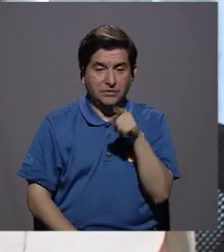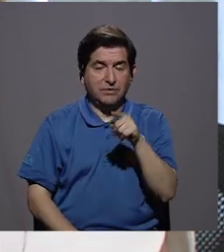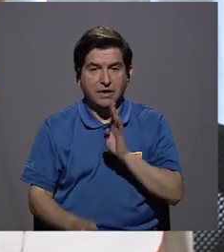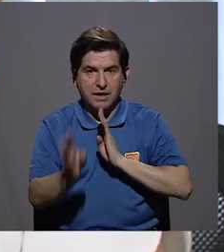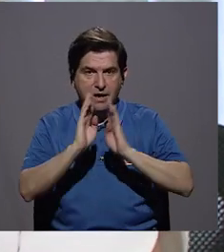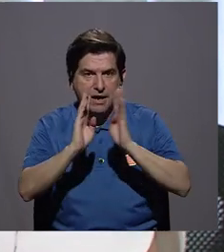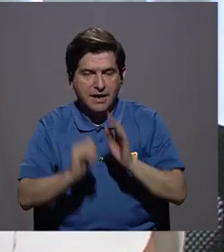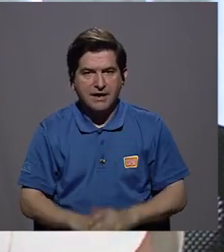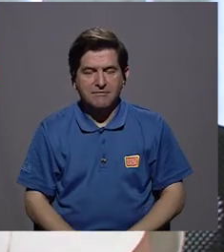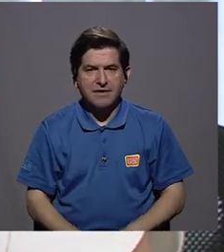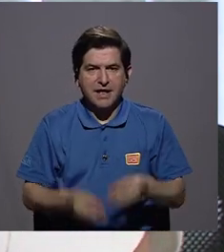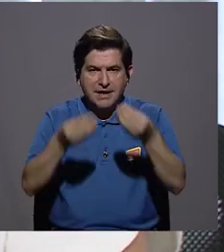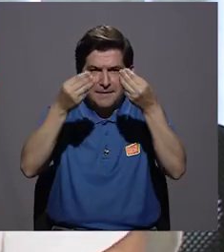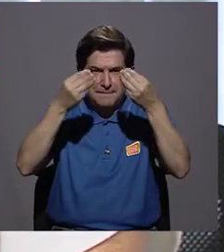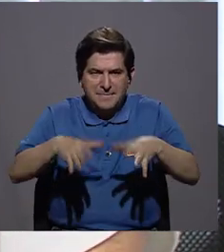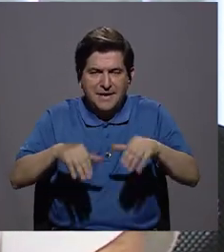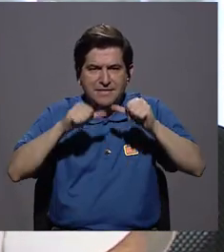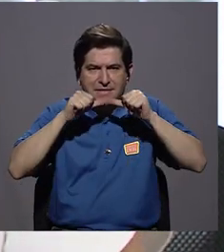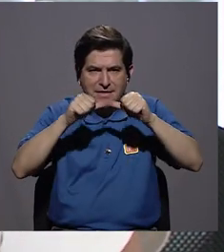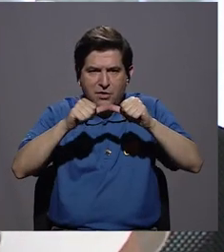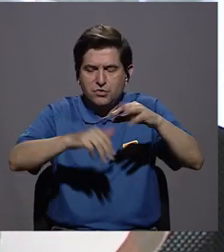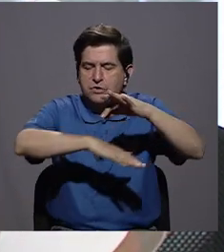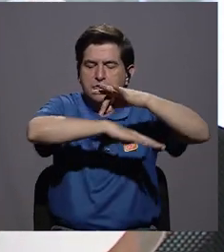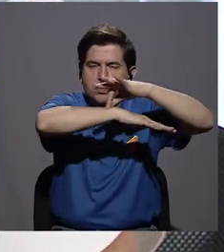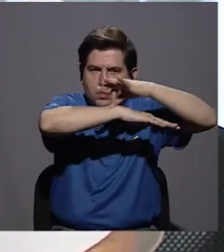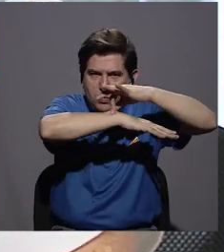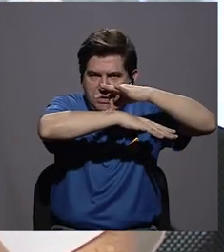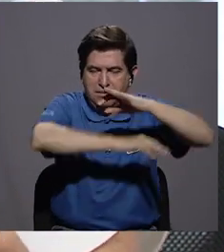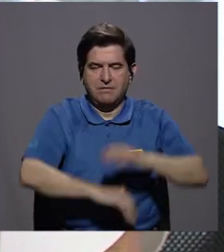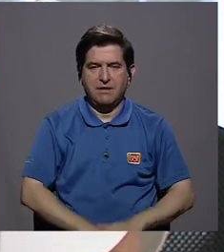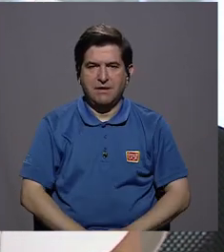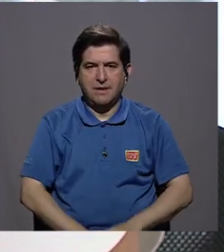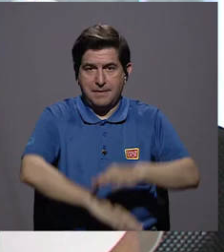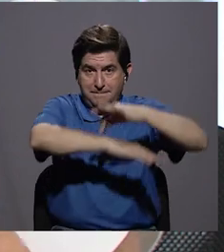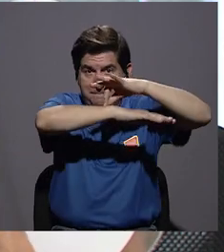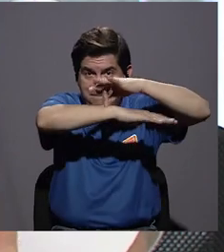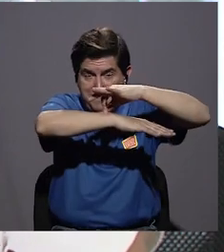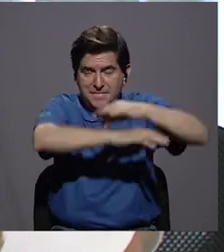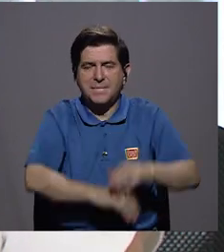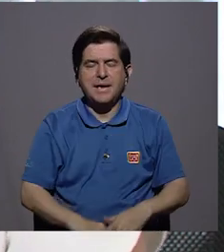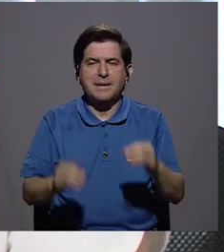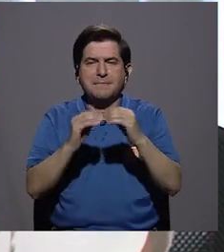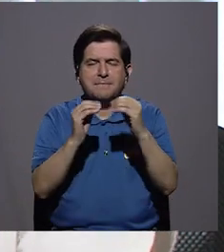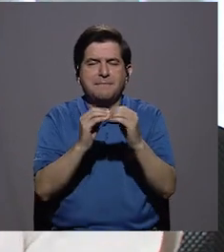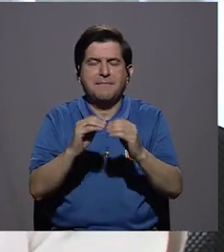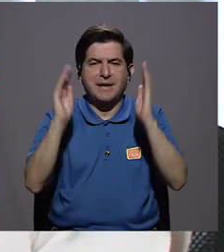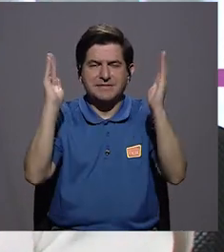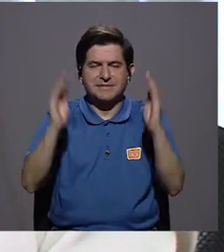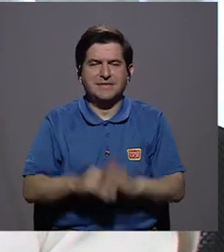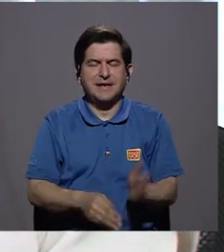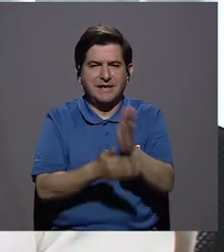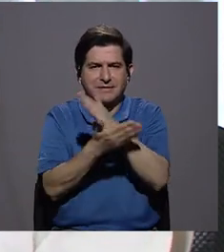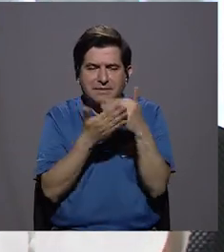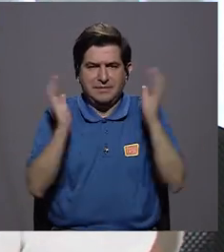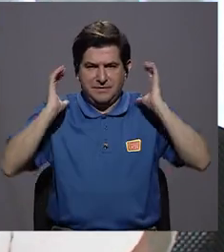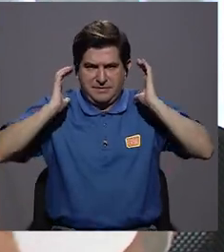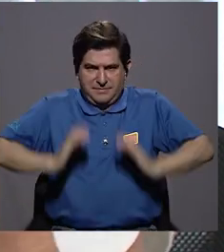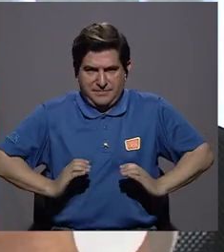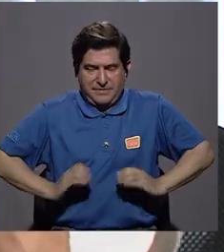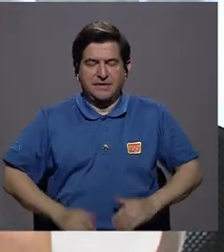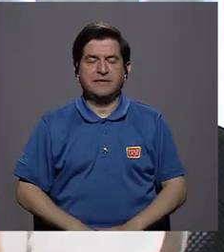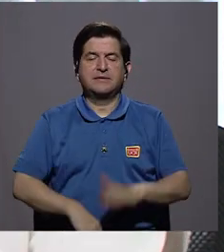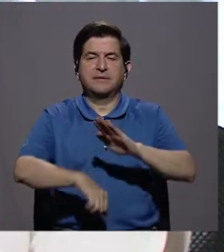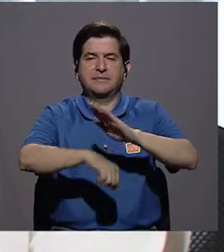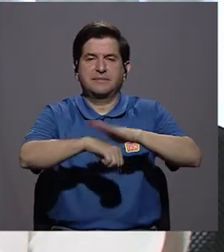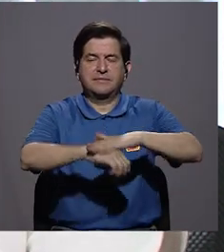estamos hablando sobre la pérdida de la continuidad de la piel. O sea, la piel es el órgano más grande de nuestro organismo y es